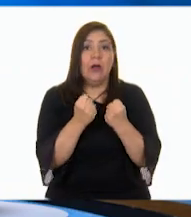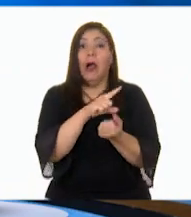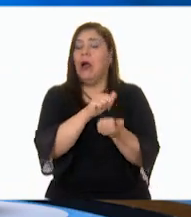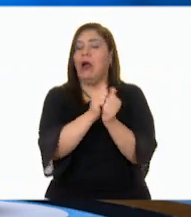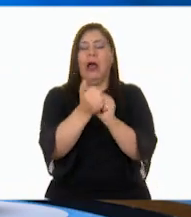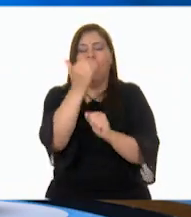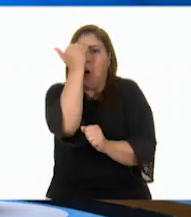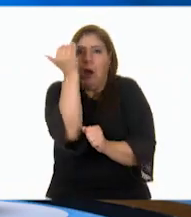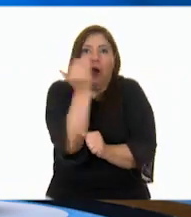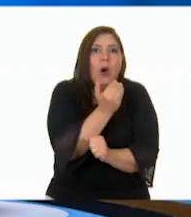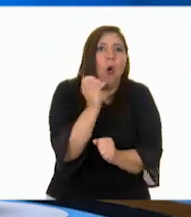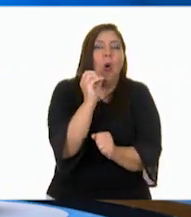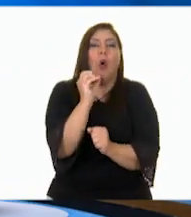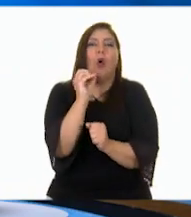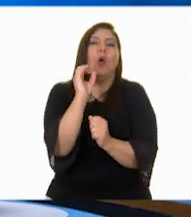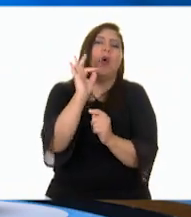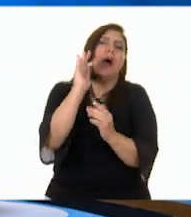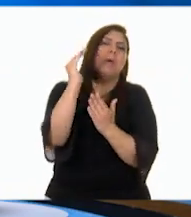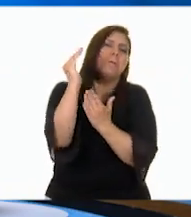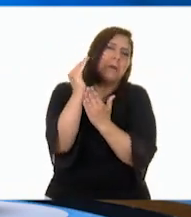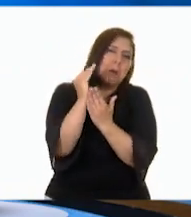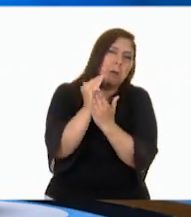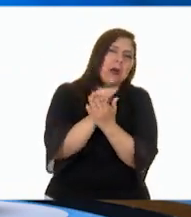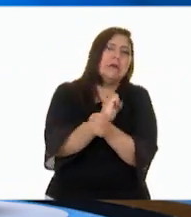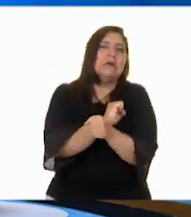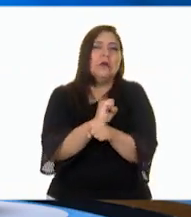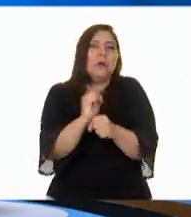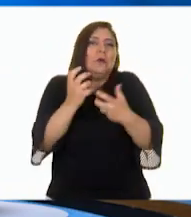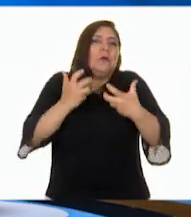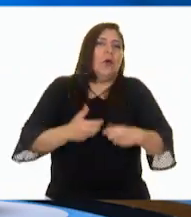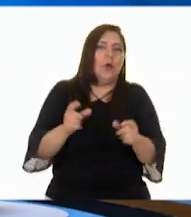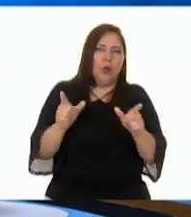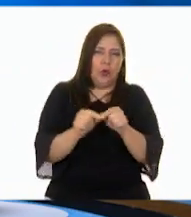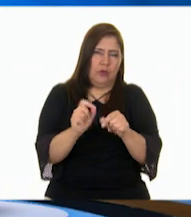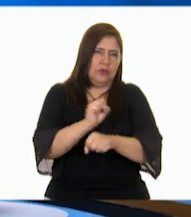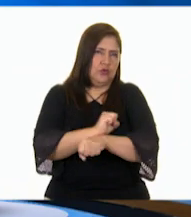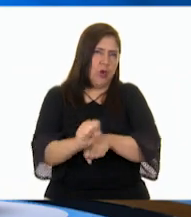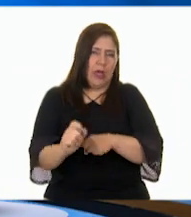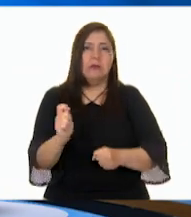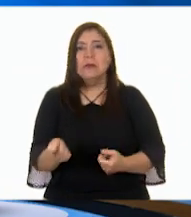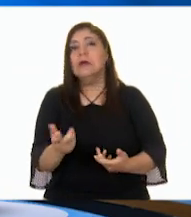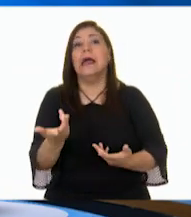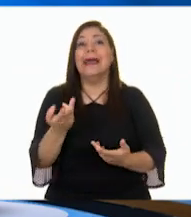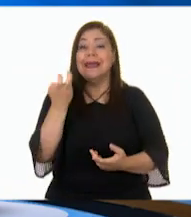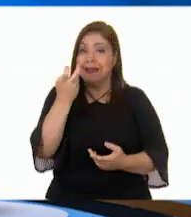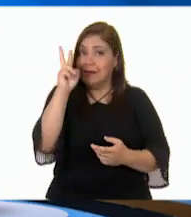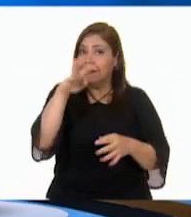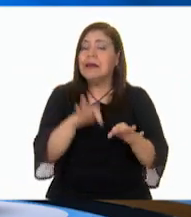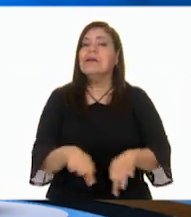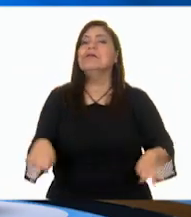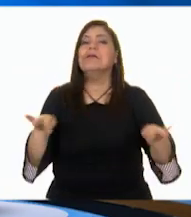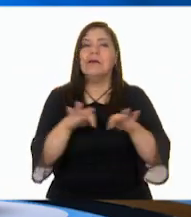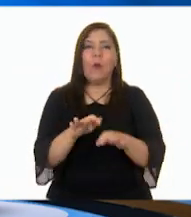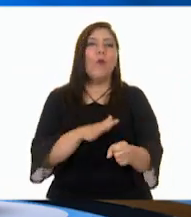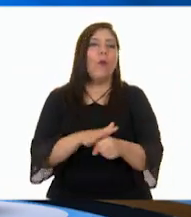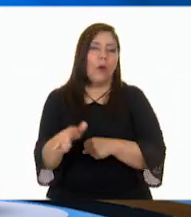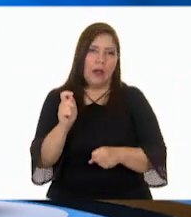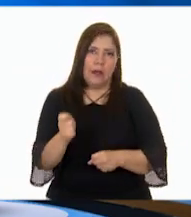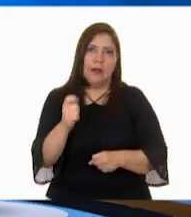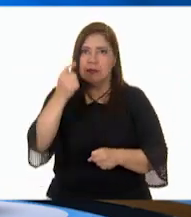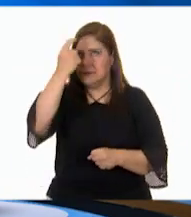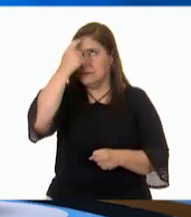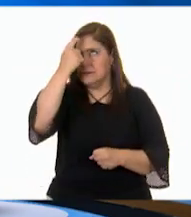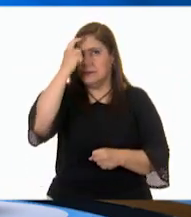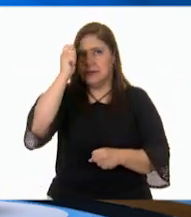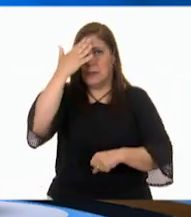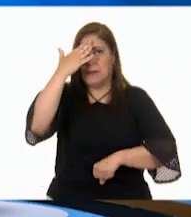horror. O menos intenso y solo ser un susto. Y para ello juega un papel muy importante nuestra